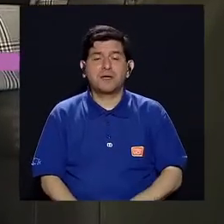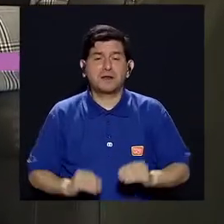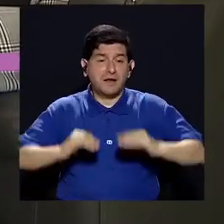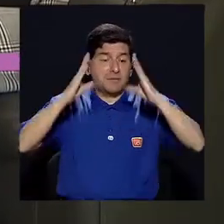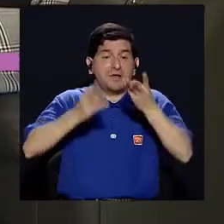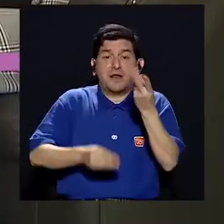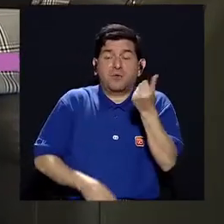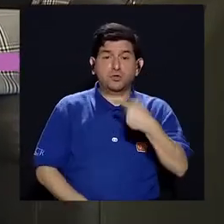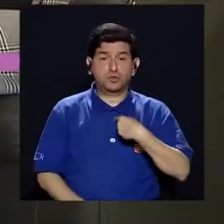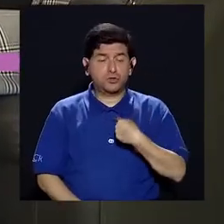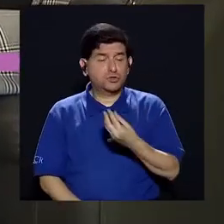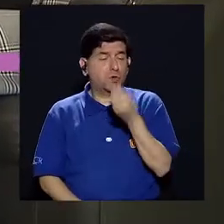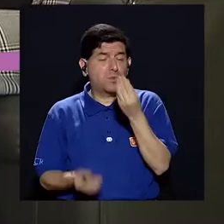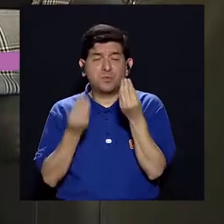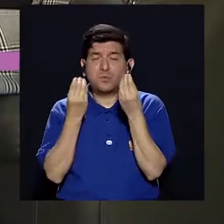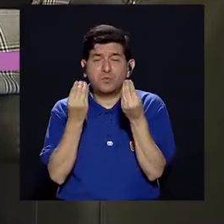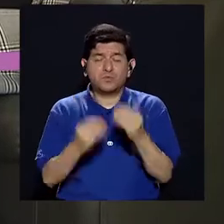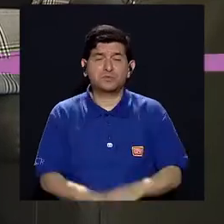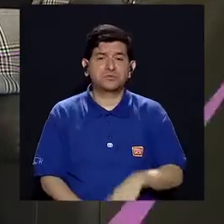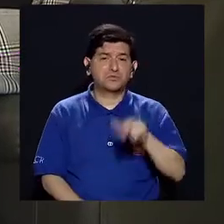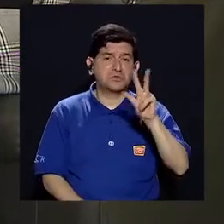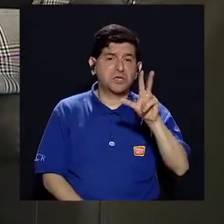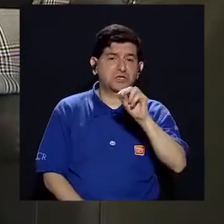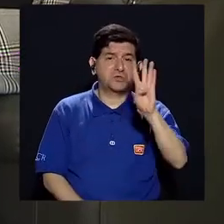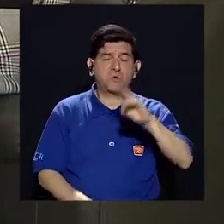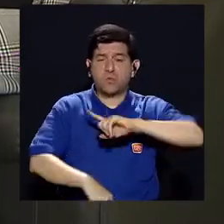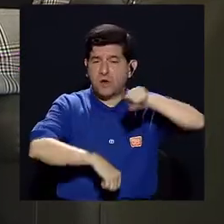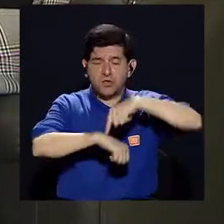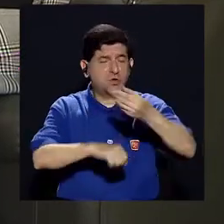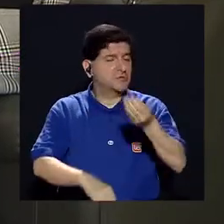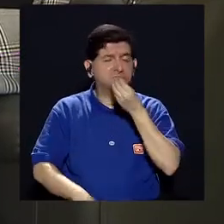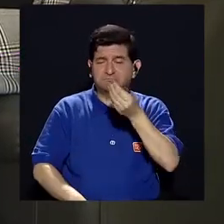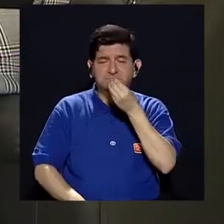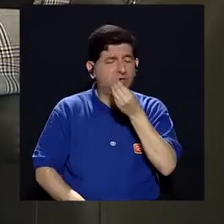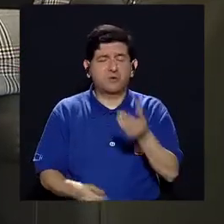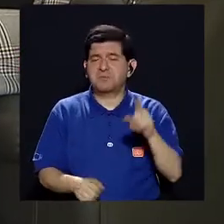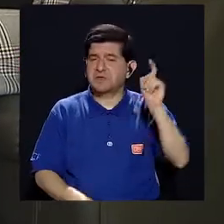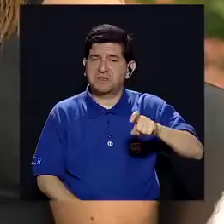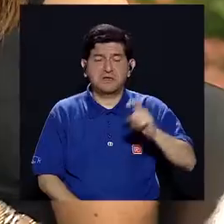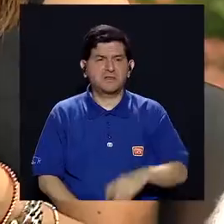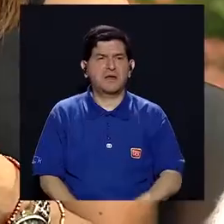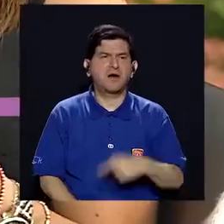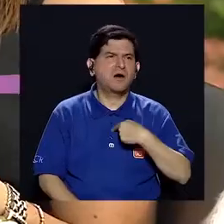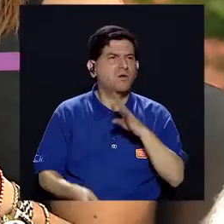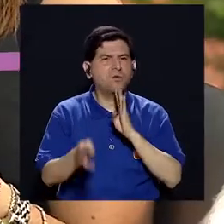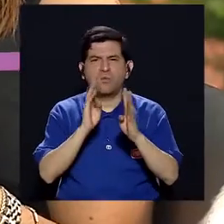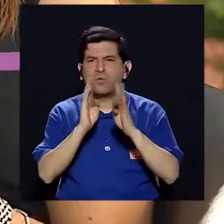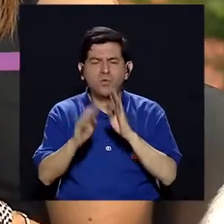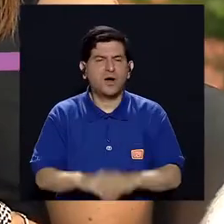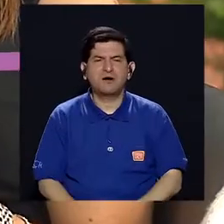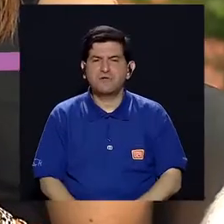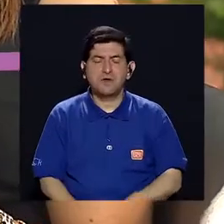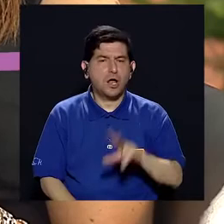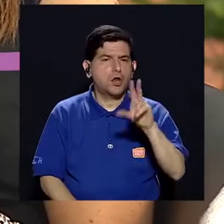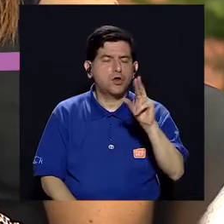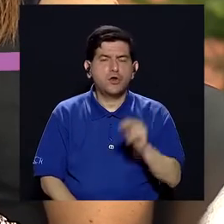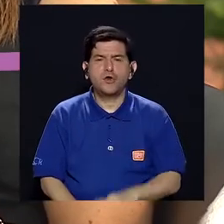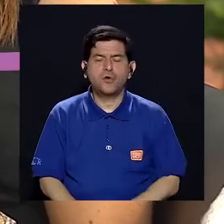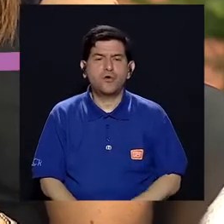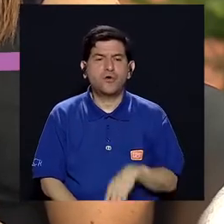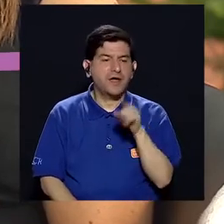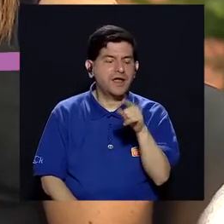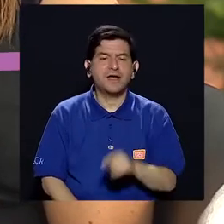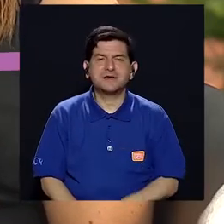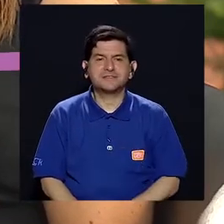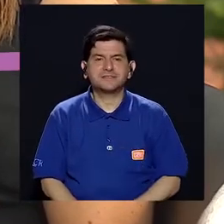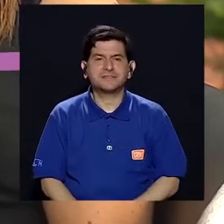uno. Si yo desayuné mucho, es probable que a las 2, 3 horas o 4 no vaya a tener hambre, entonces también uno siempre habla, tal vez no es lo que estamos comiendo,